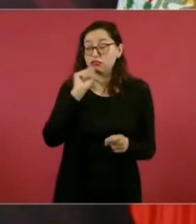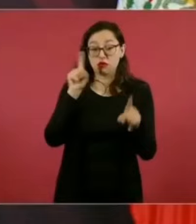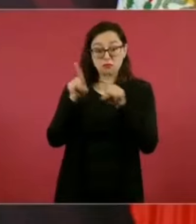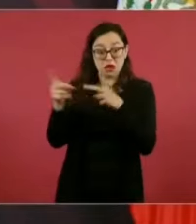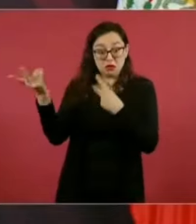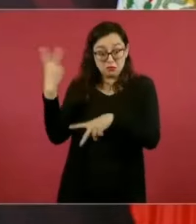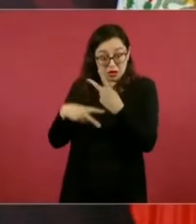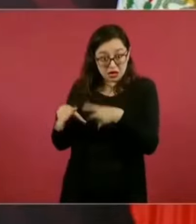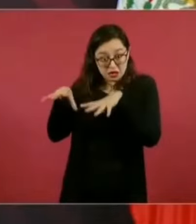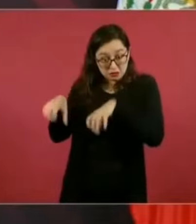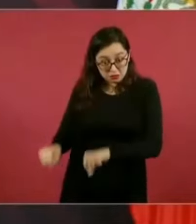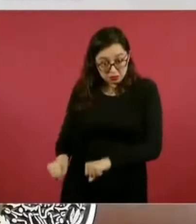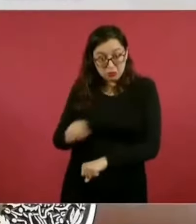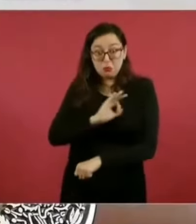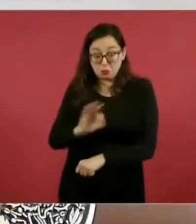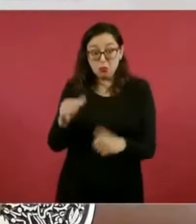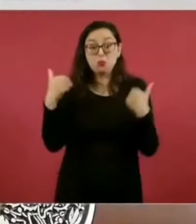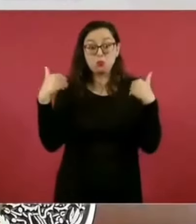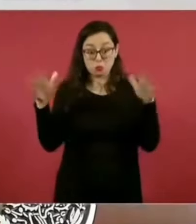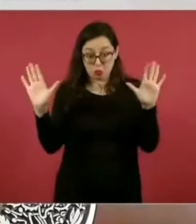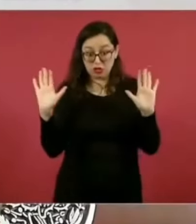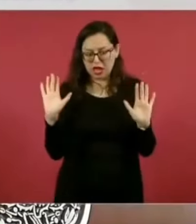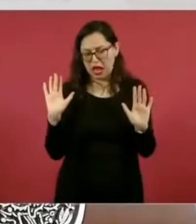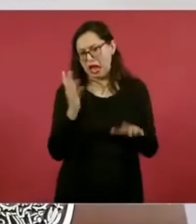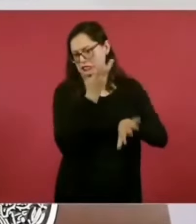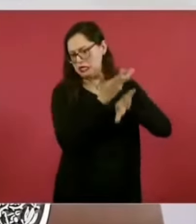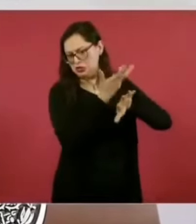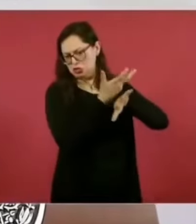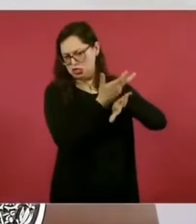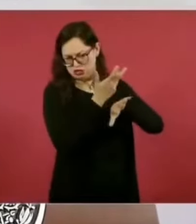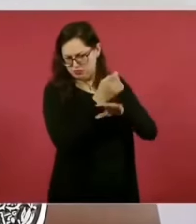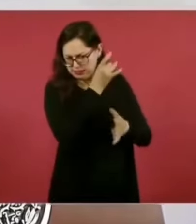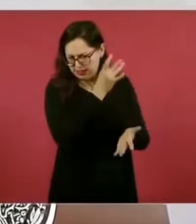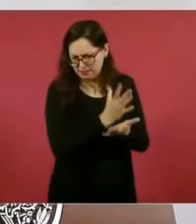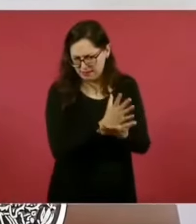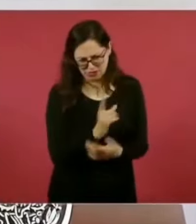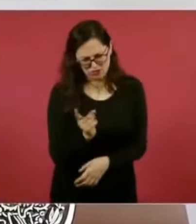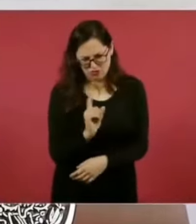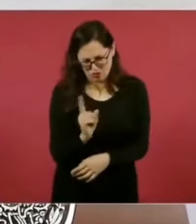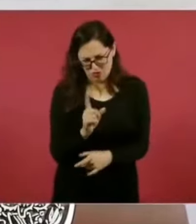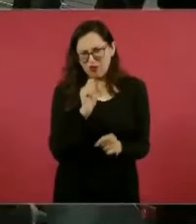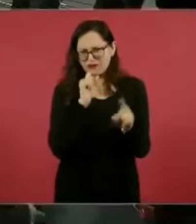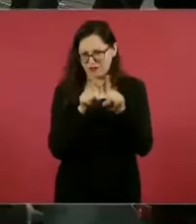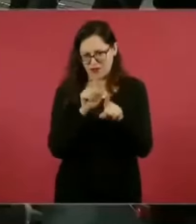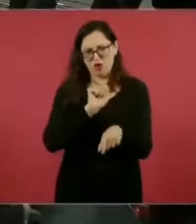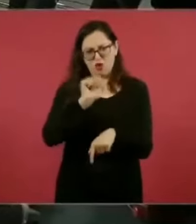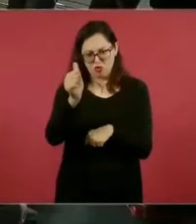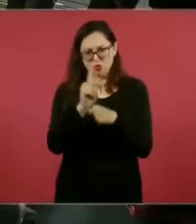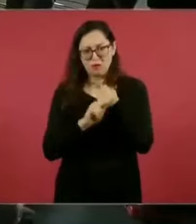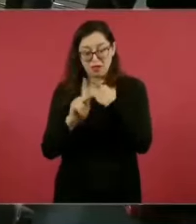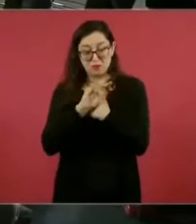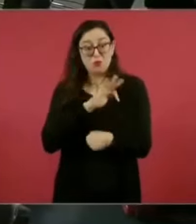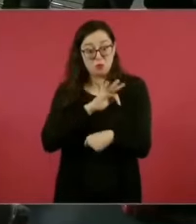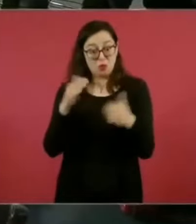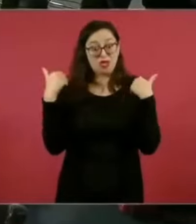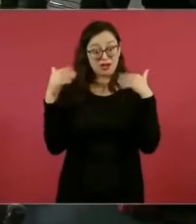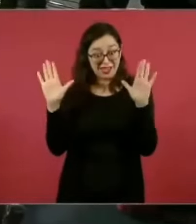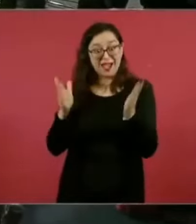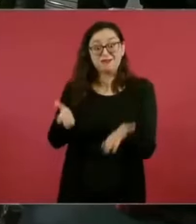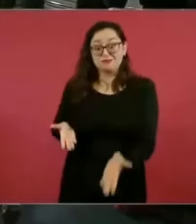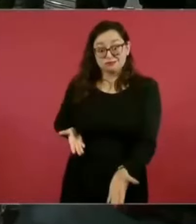no estar pensando nada más en Estados Unidos. Pero eso es